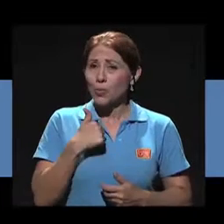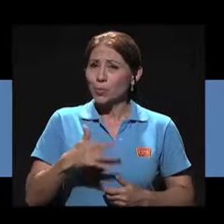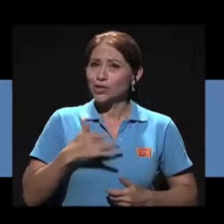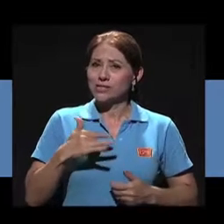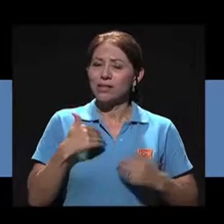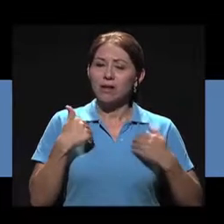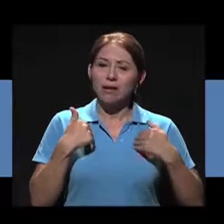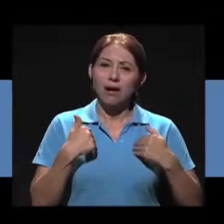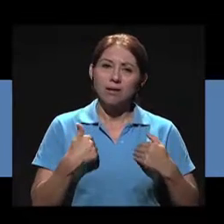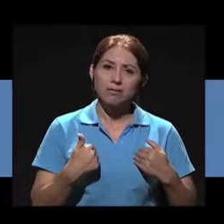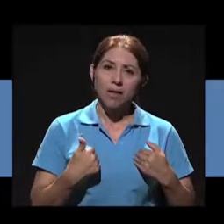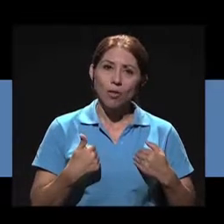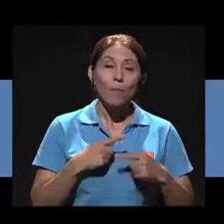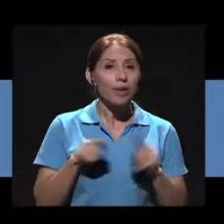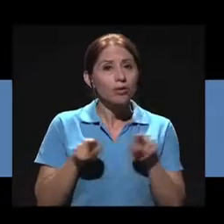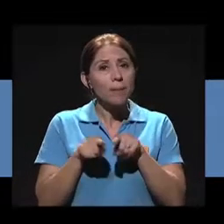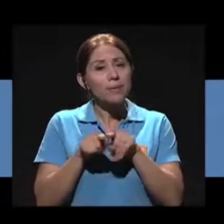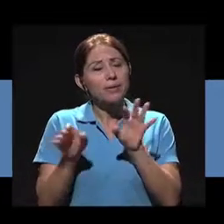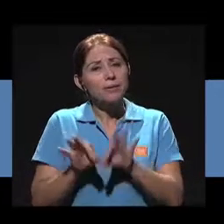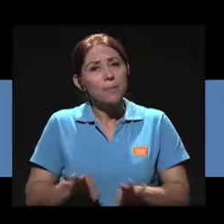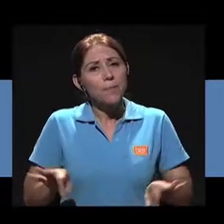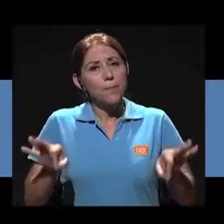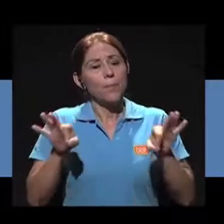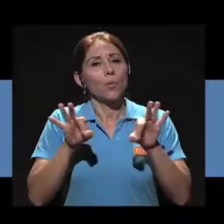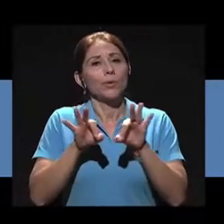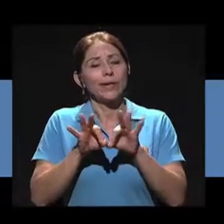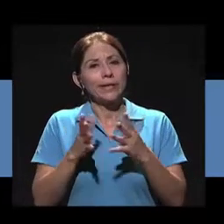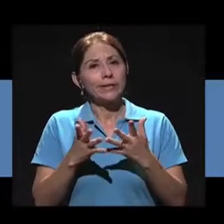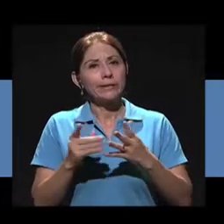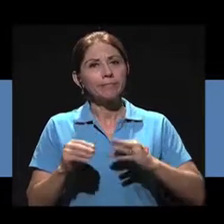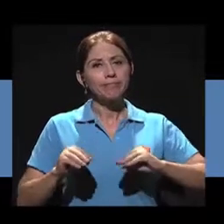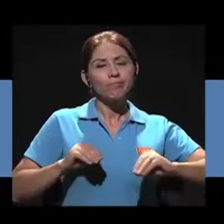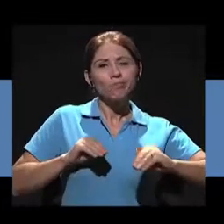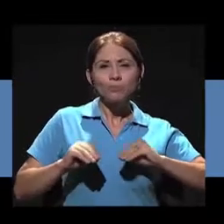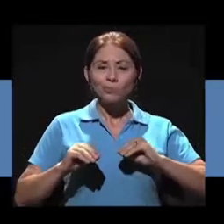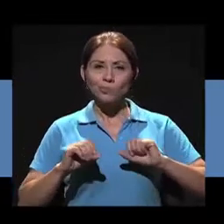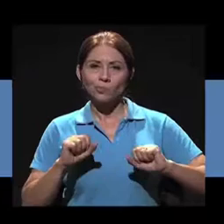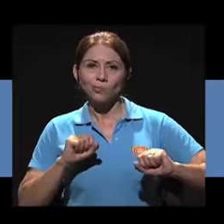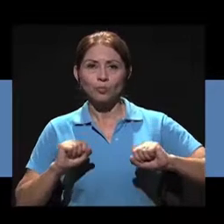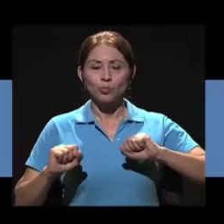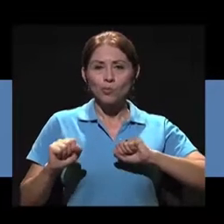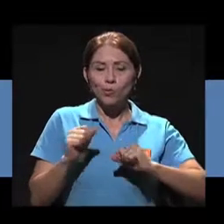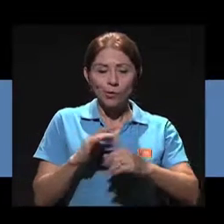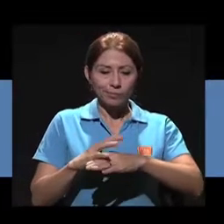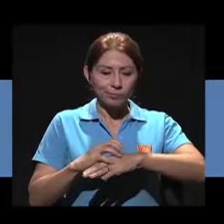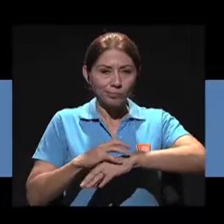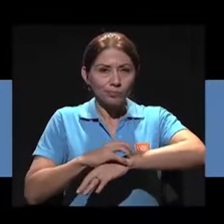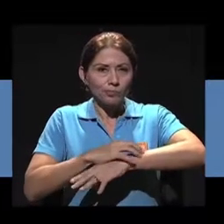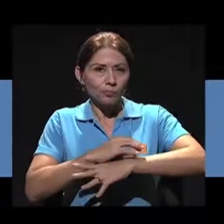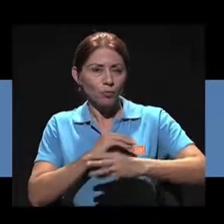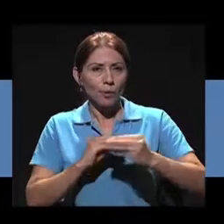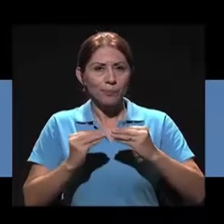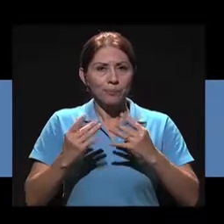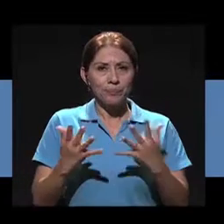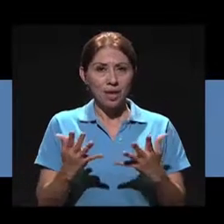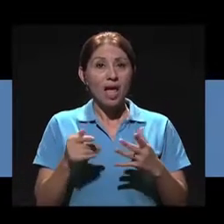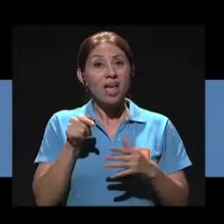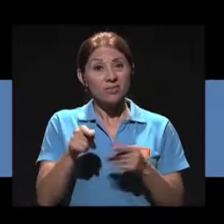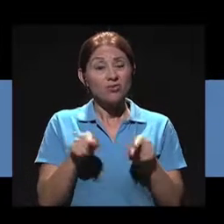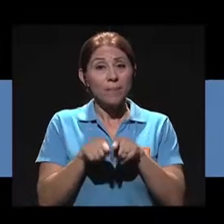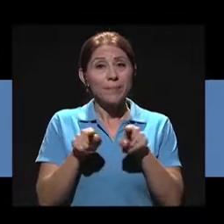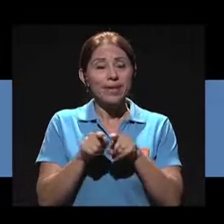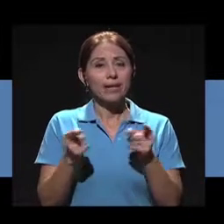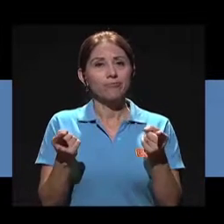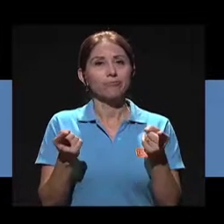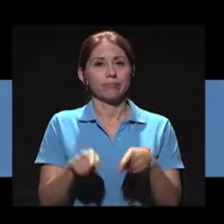cansado, pero por otro lado también es importante estar moviendo los músculos, moviendo las articulaciones, y